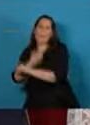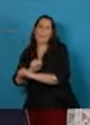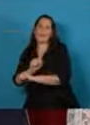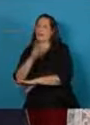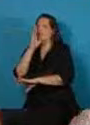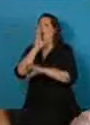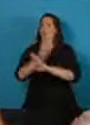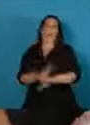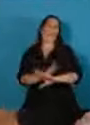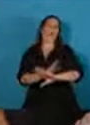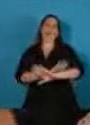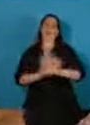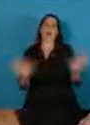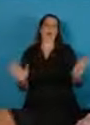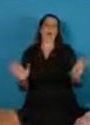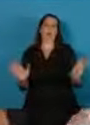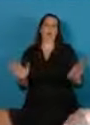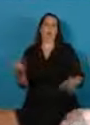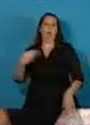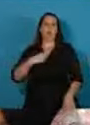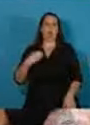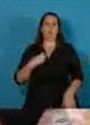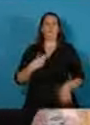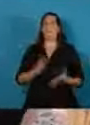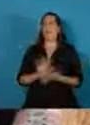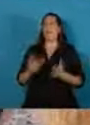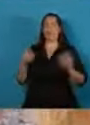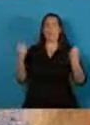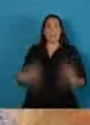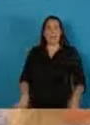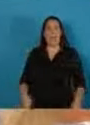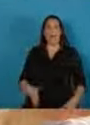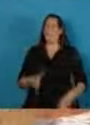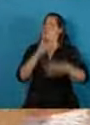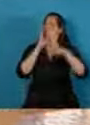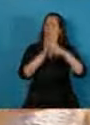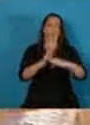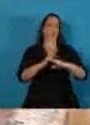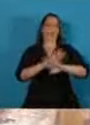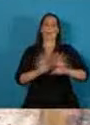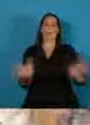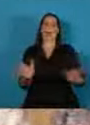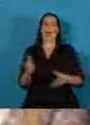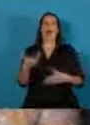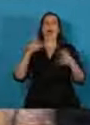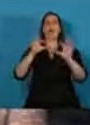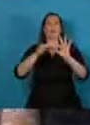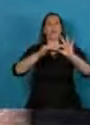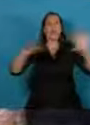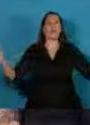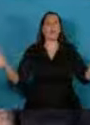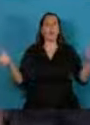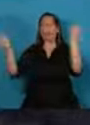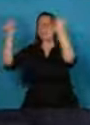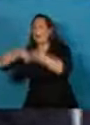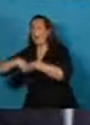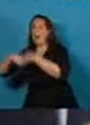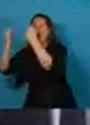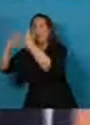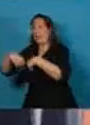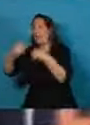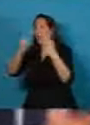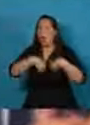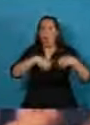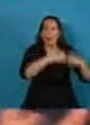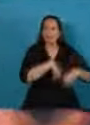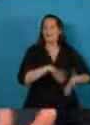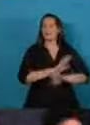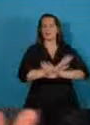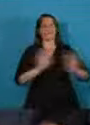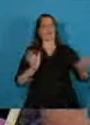nunca más a los sótanos de la democracia nunca más es nunca más